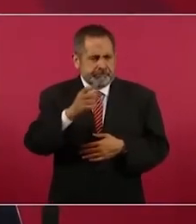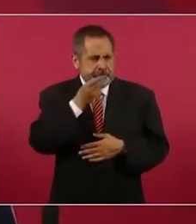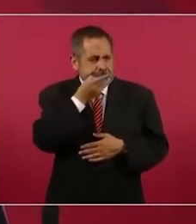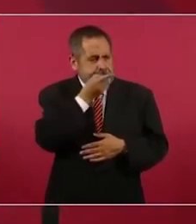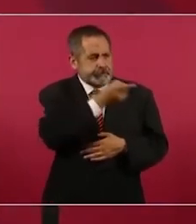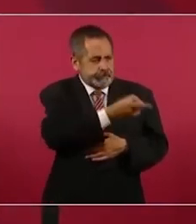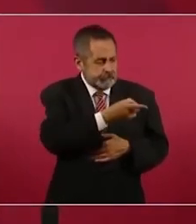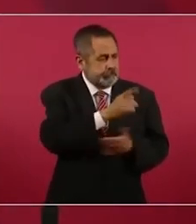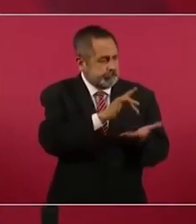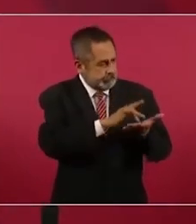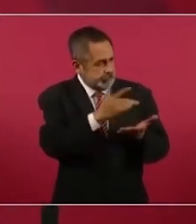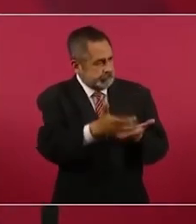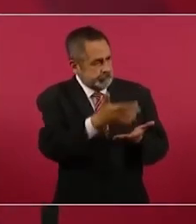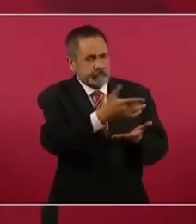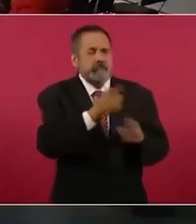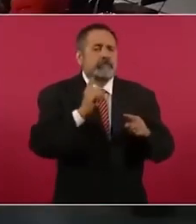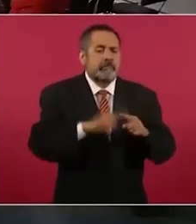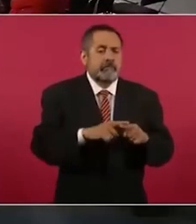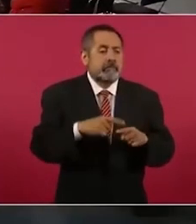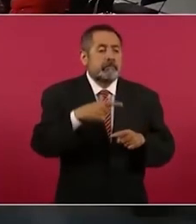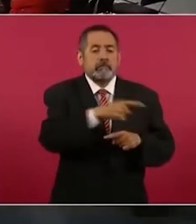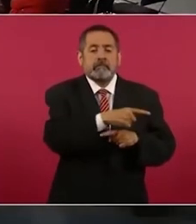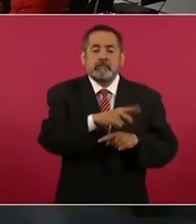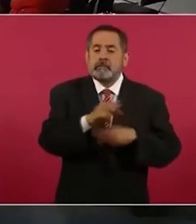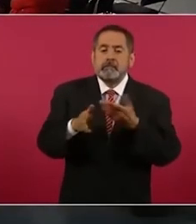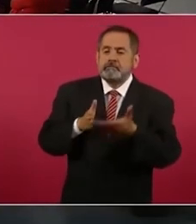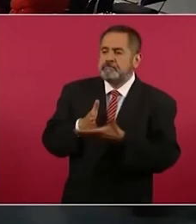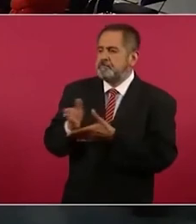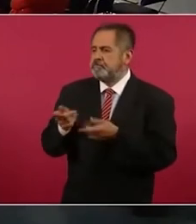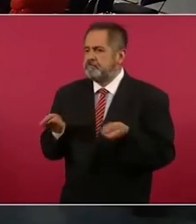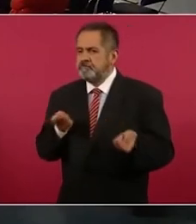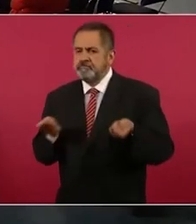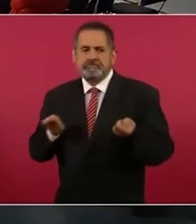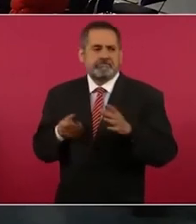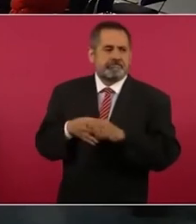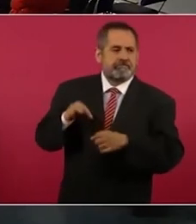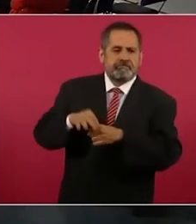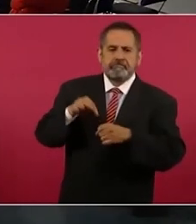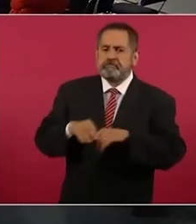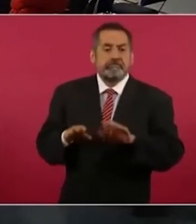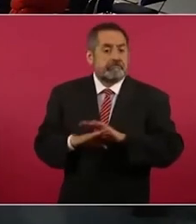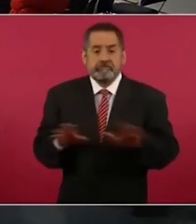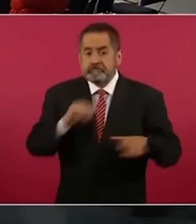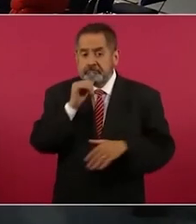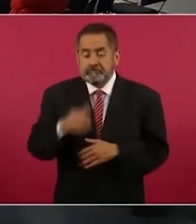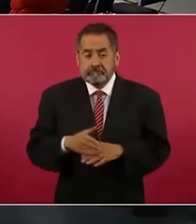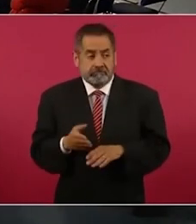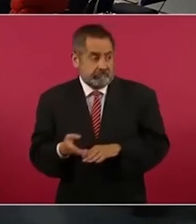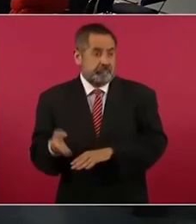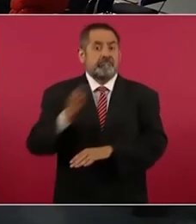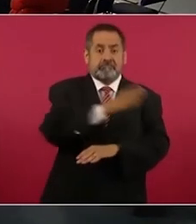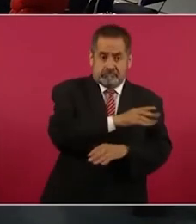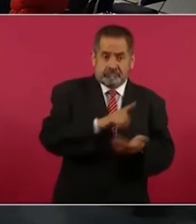de que no se metió como lo hizo Fox